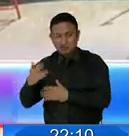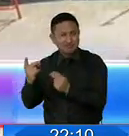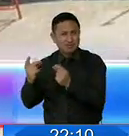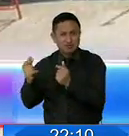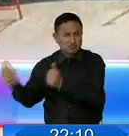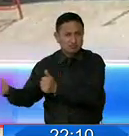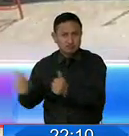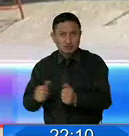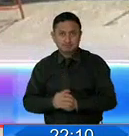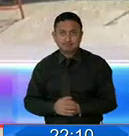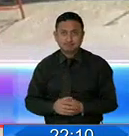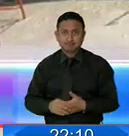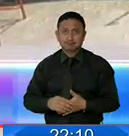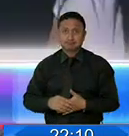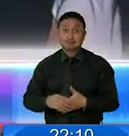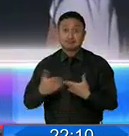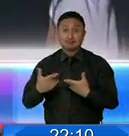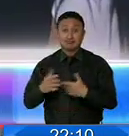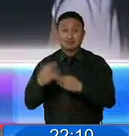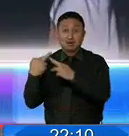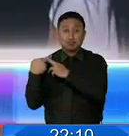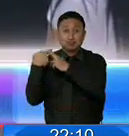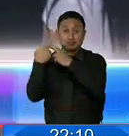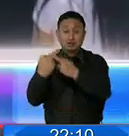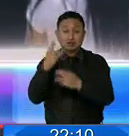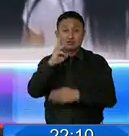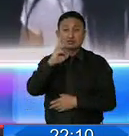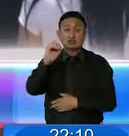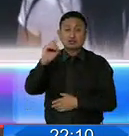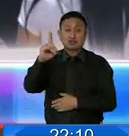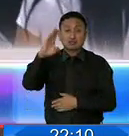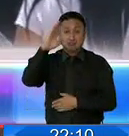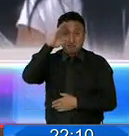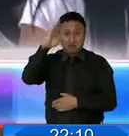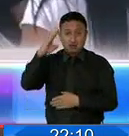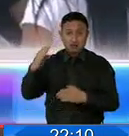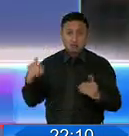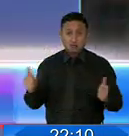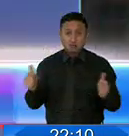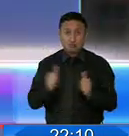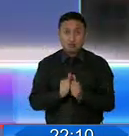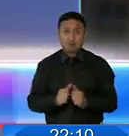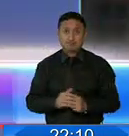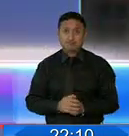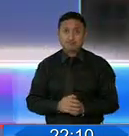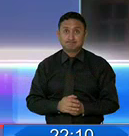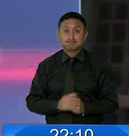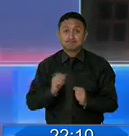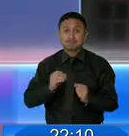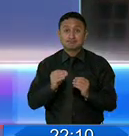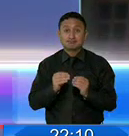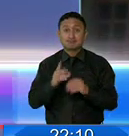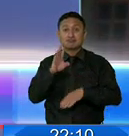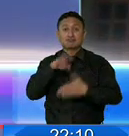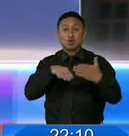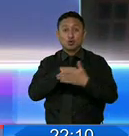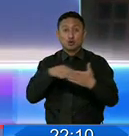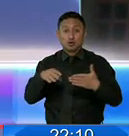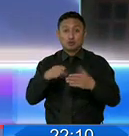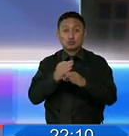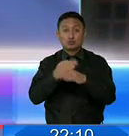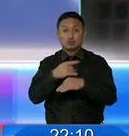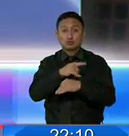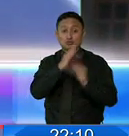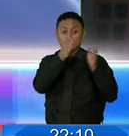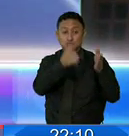proporcionalmente tras la asignación de 60 agentes de criminalística. También hemos ampliado los horarios de funcionamiento de